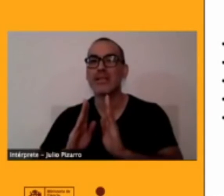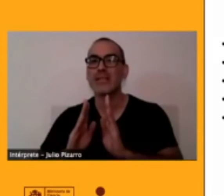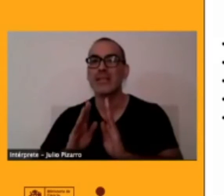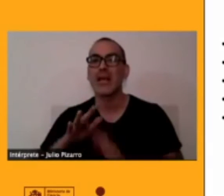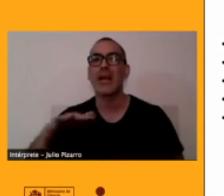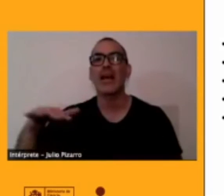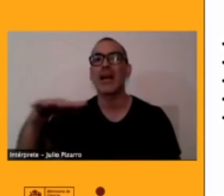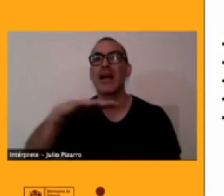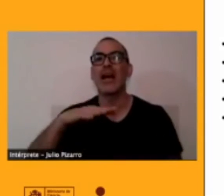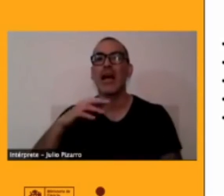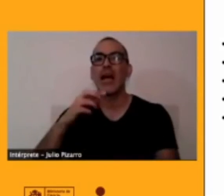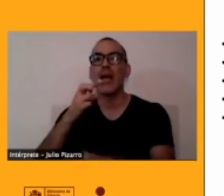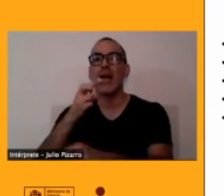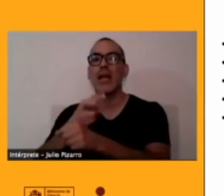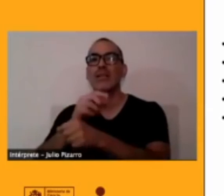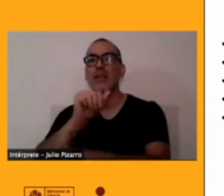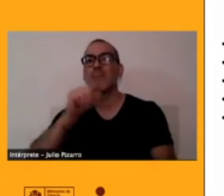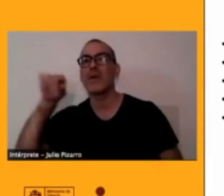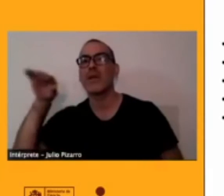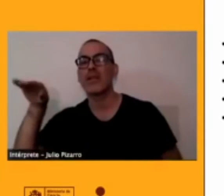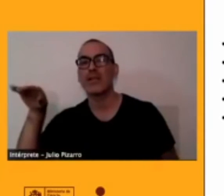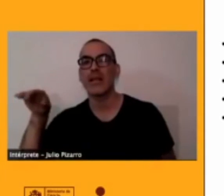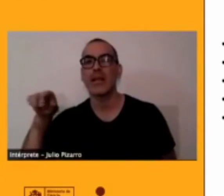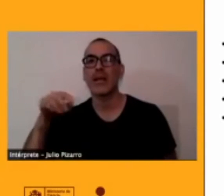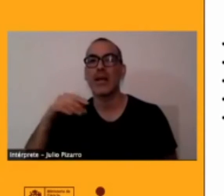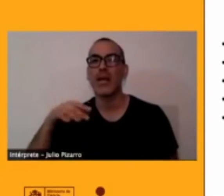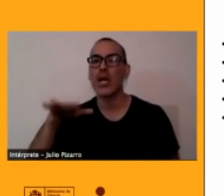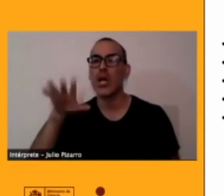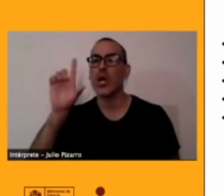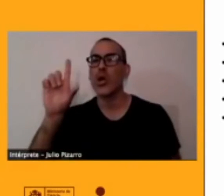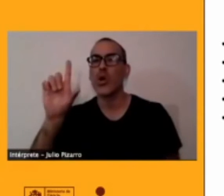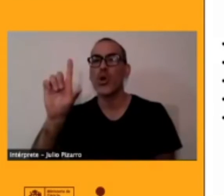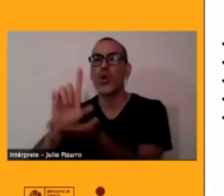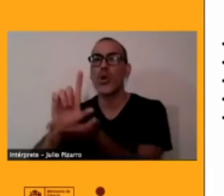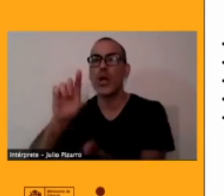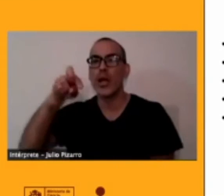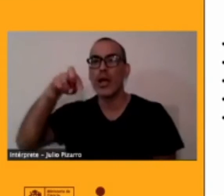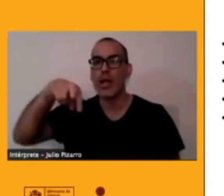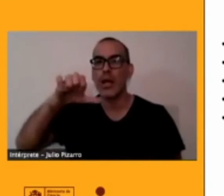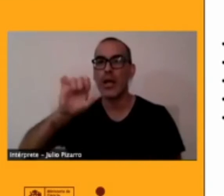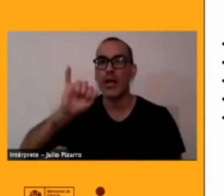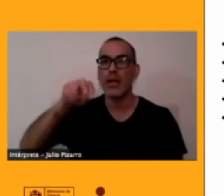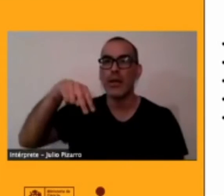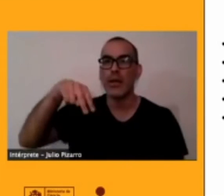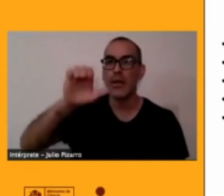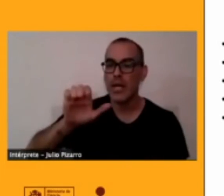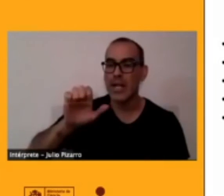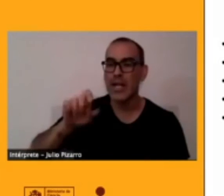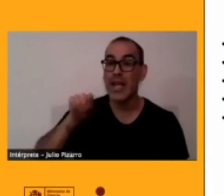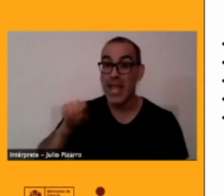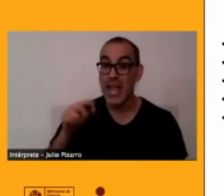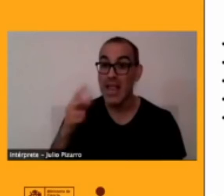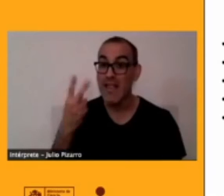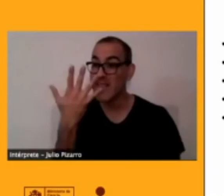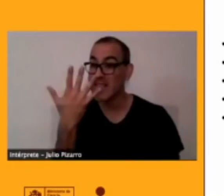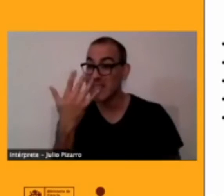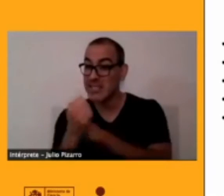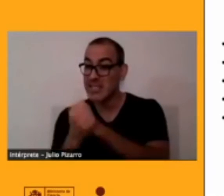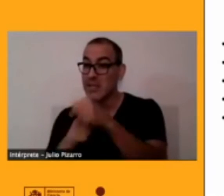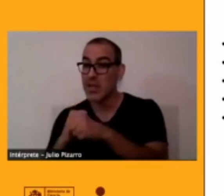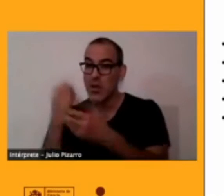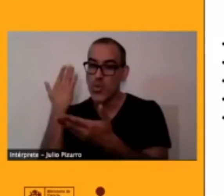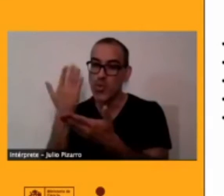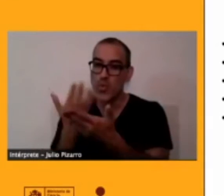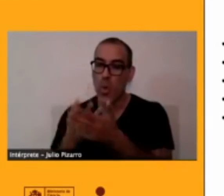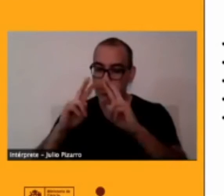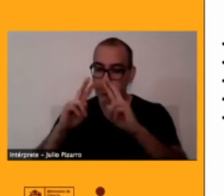de Atacama y él ha escrito, ha estudiado por 25 años o más la lengua y ha escrito dos libros importantes.